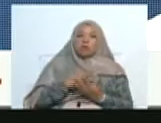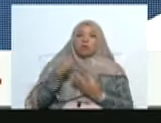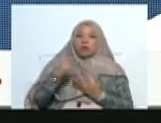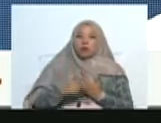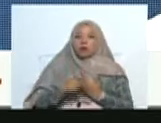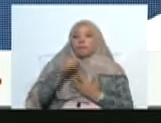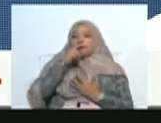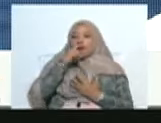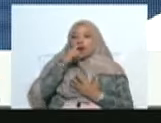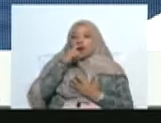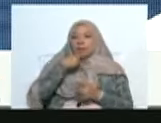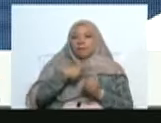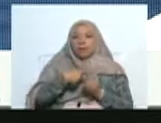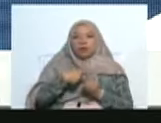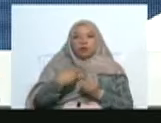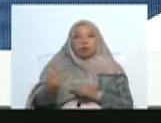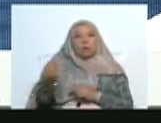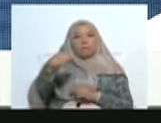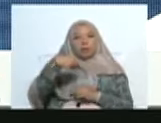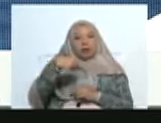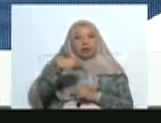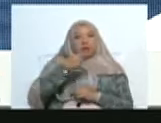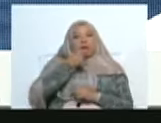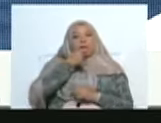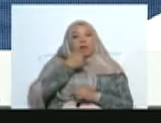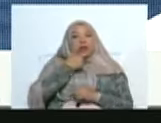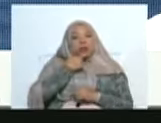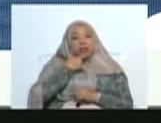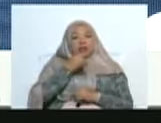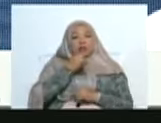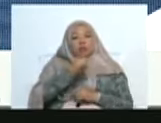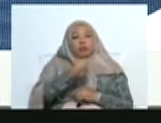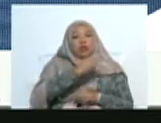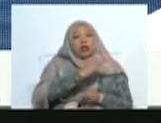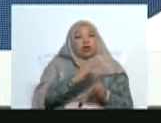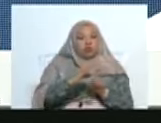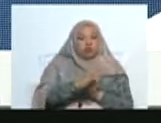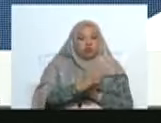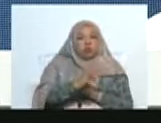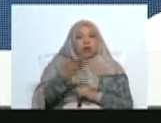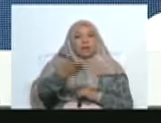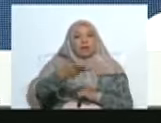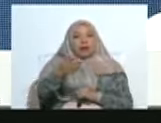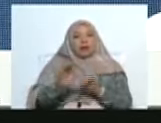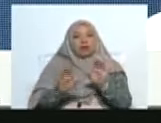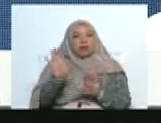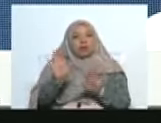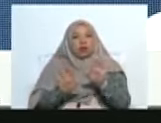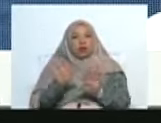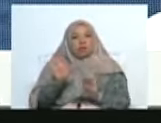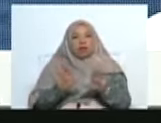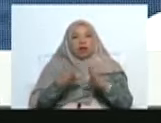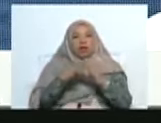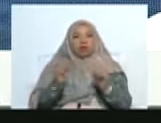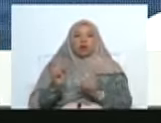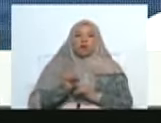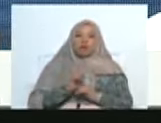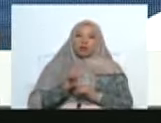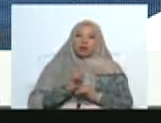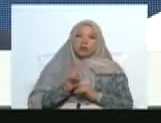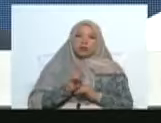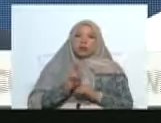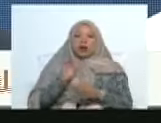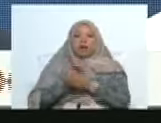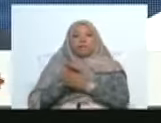presidencial con Maduro Más, con hermosas noticias en materia cultural y también en materia de turismo para todo el país. Quiero presentar antes a los